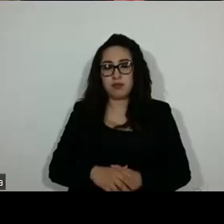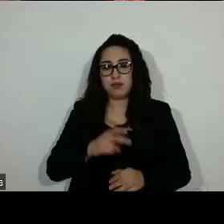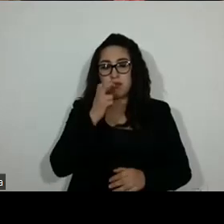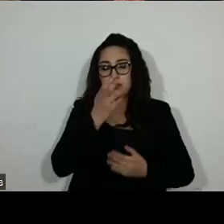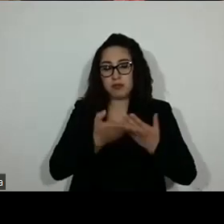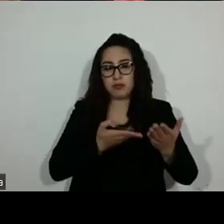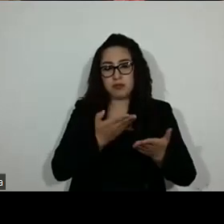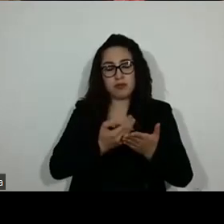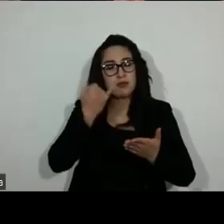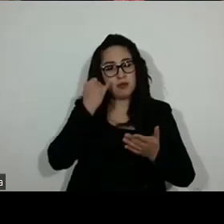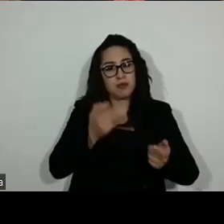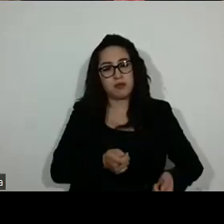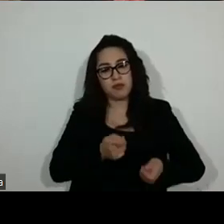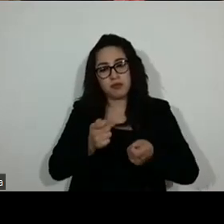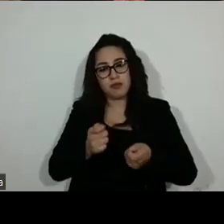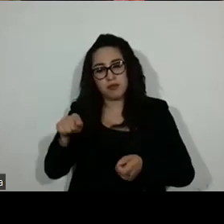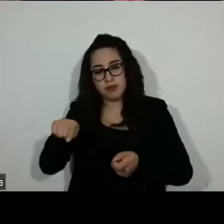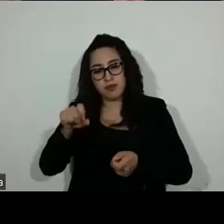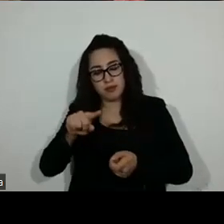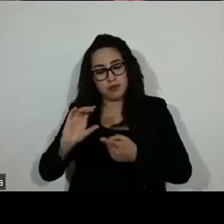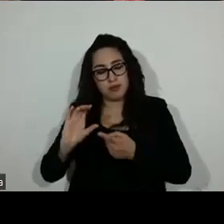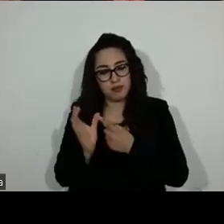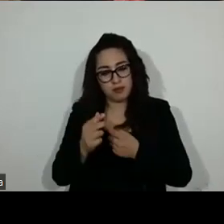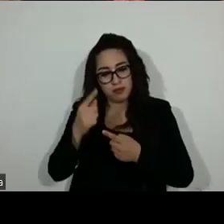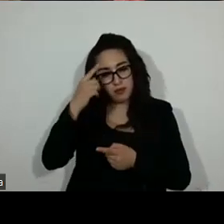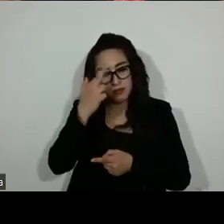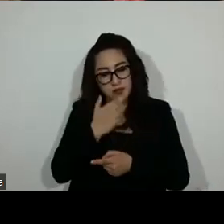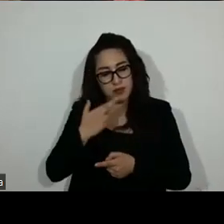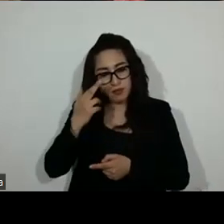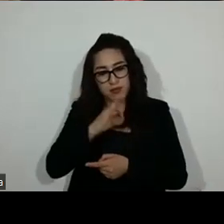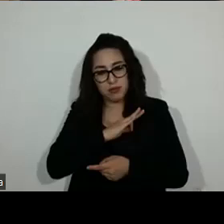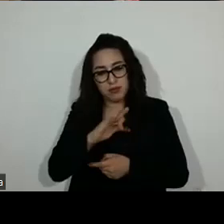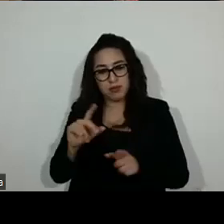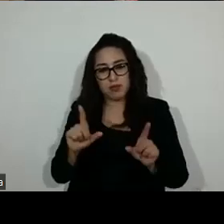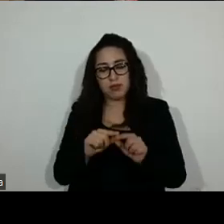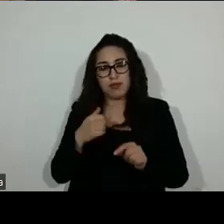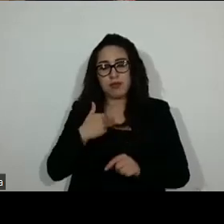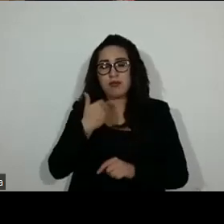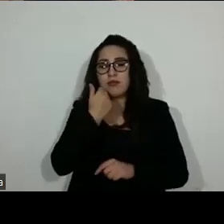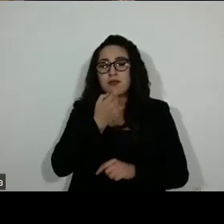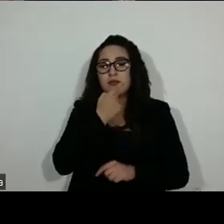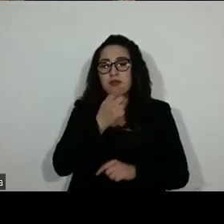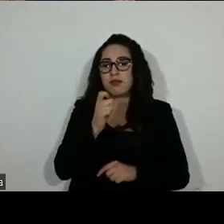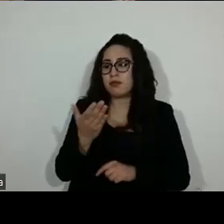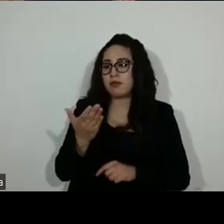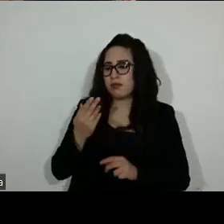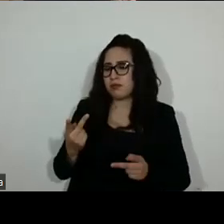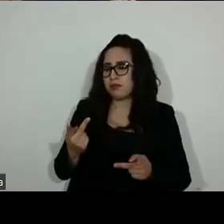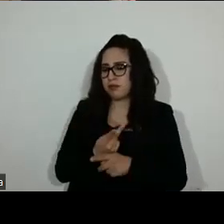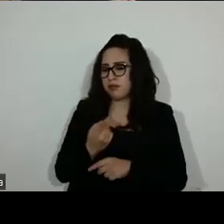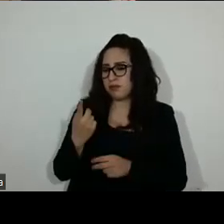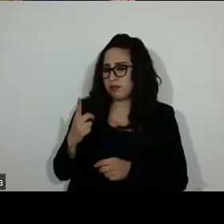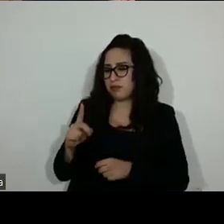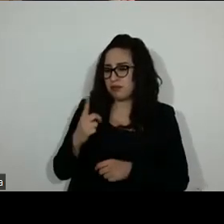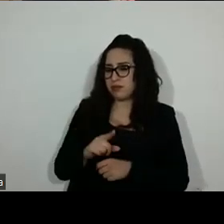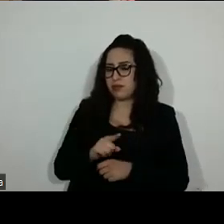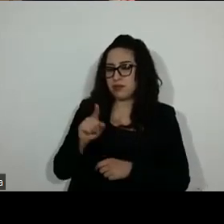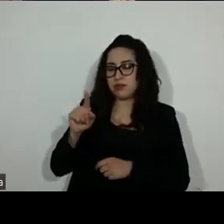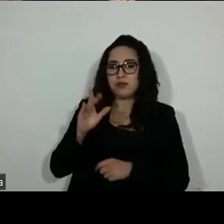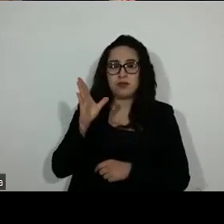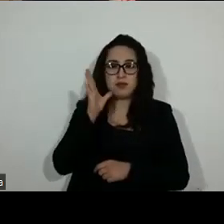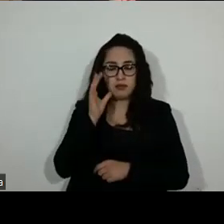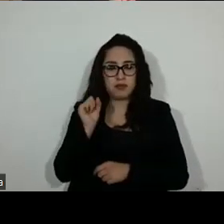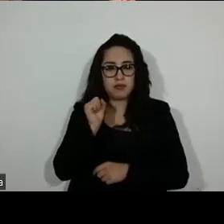justamente a esta comisión es que recordemos que en el mes de diciembre el Senado de la República